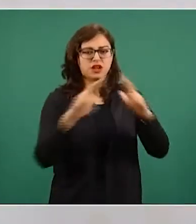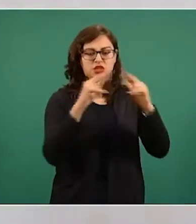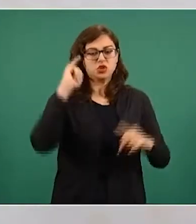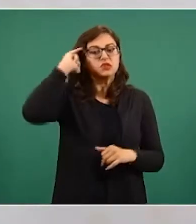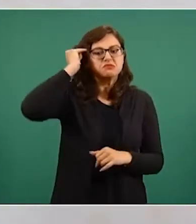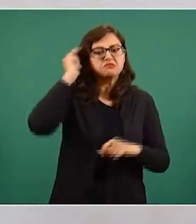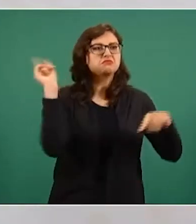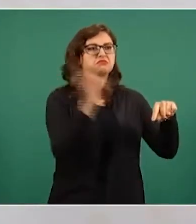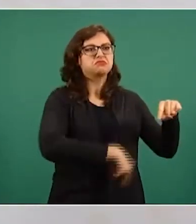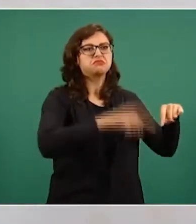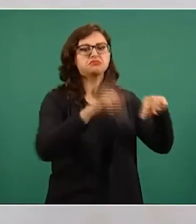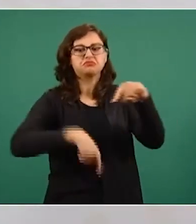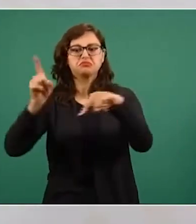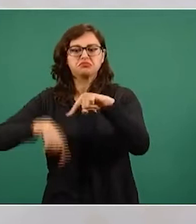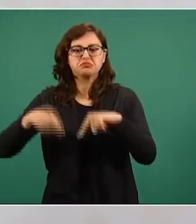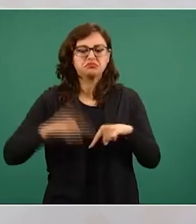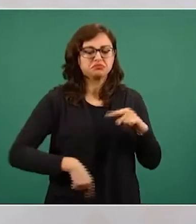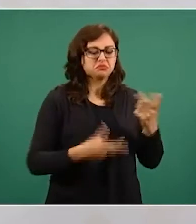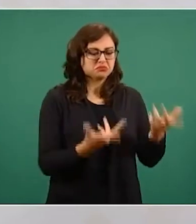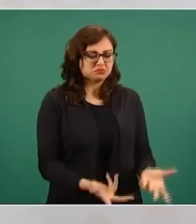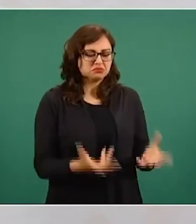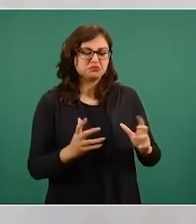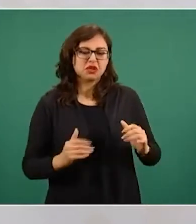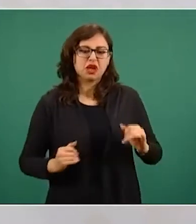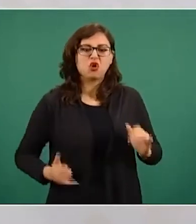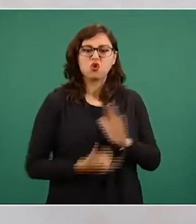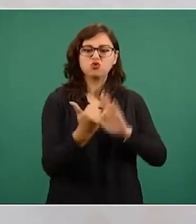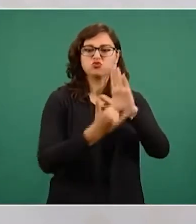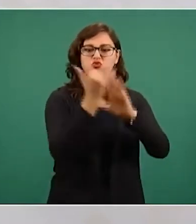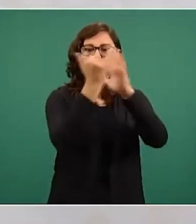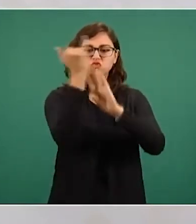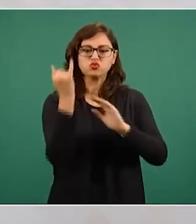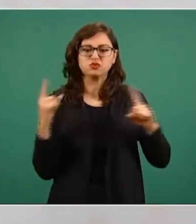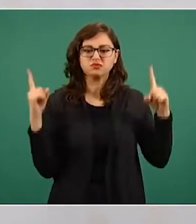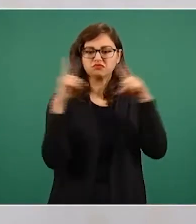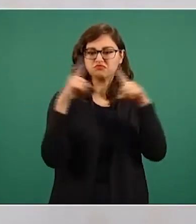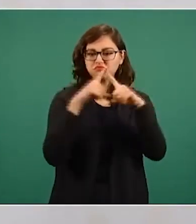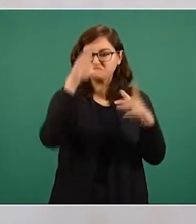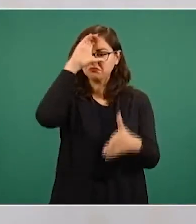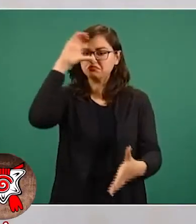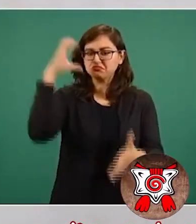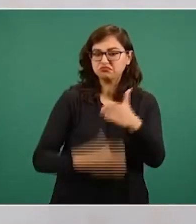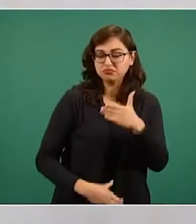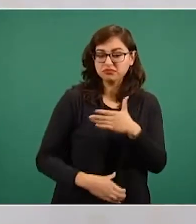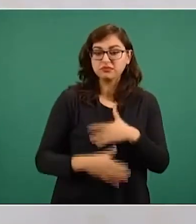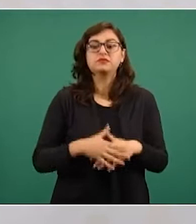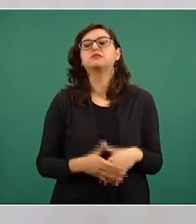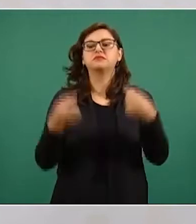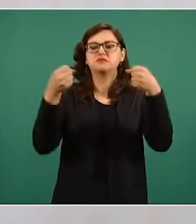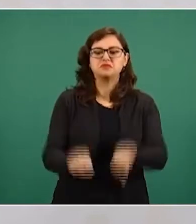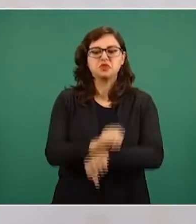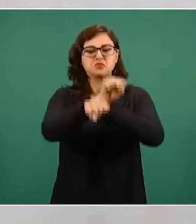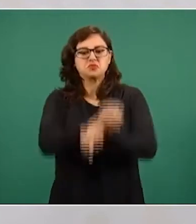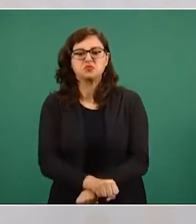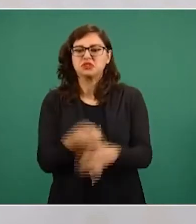materiales de estas. Se instalaron la esclavitud y las encomiendas, las tierras